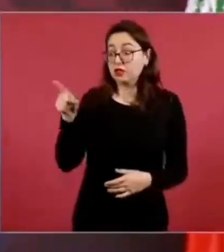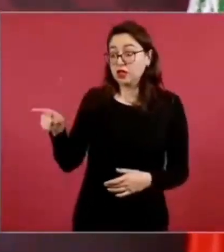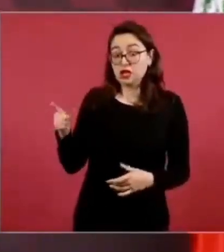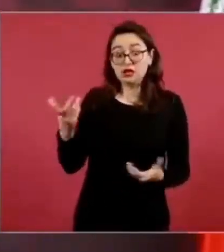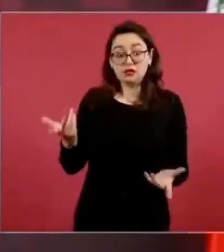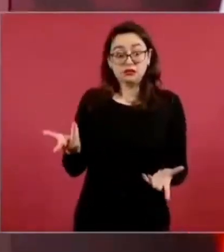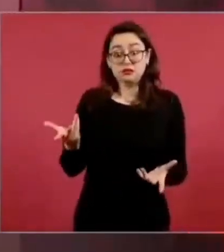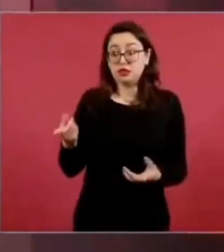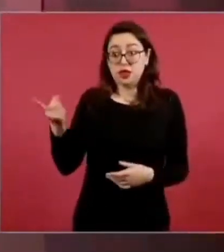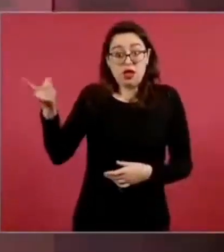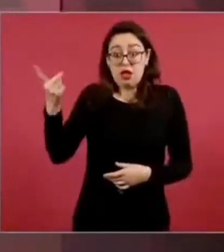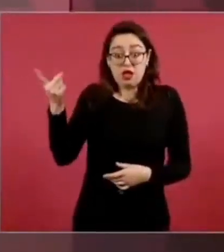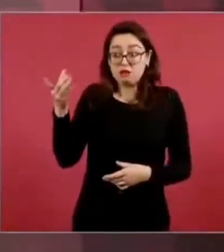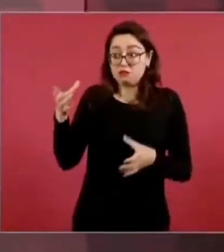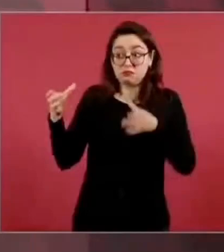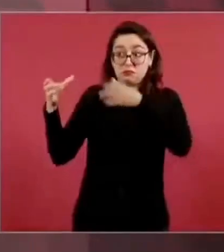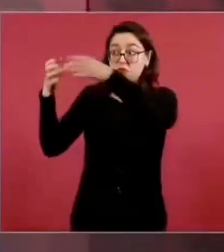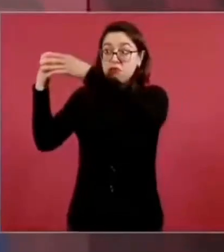Conservador